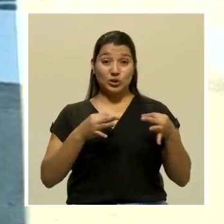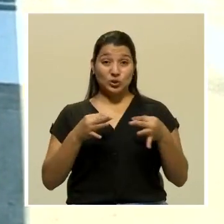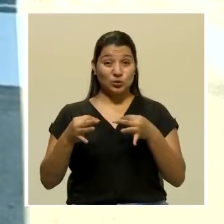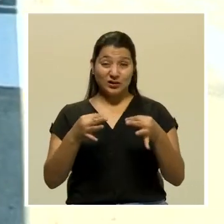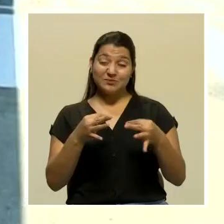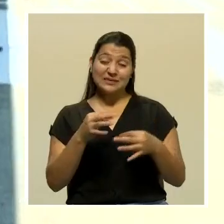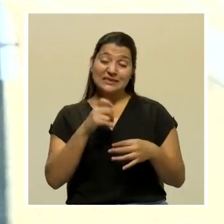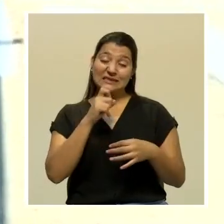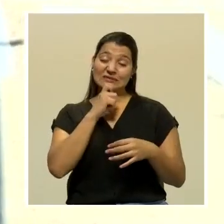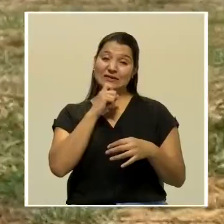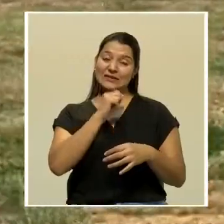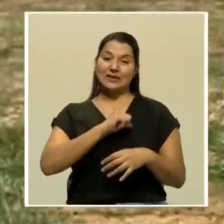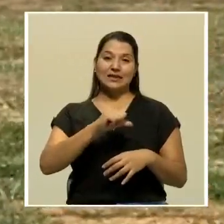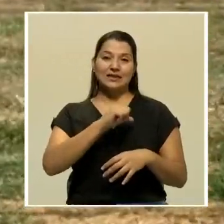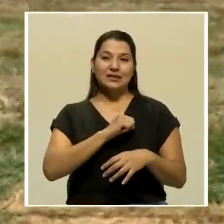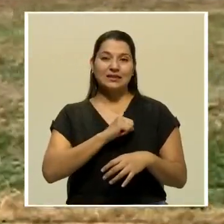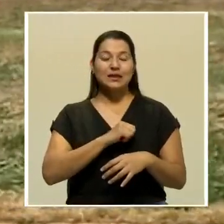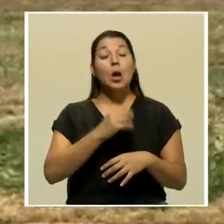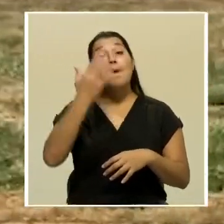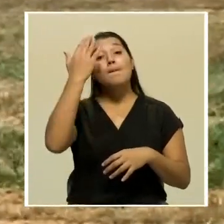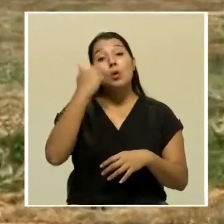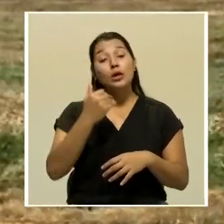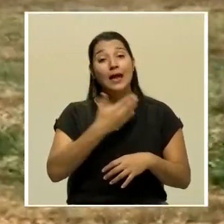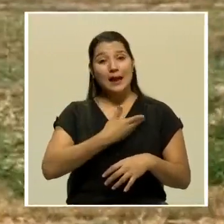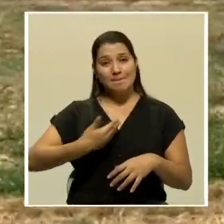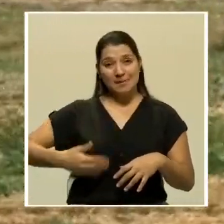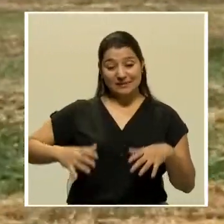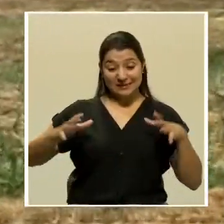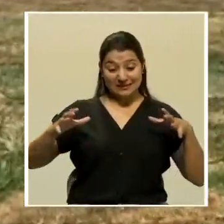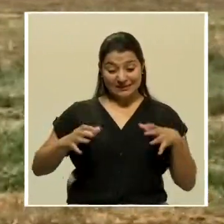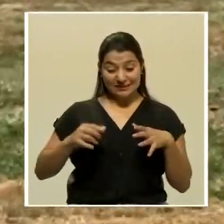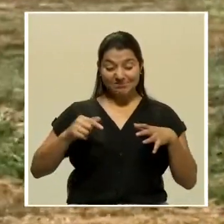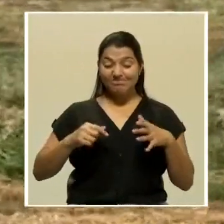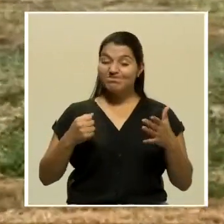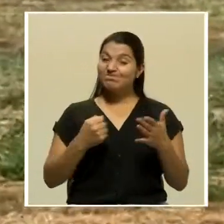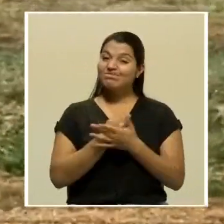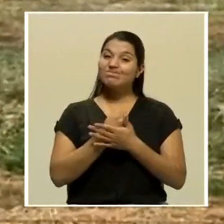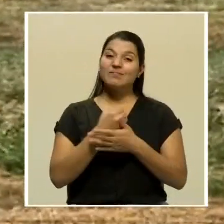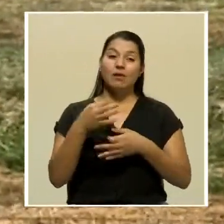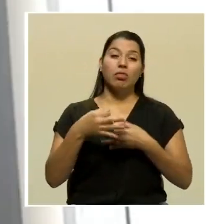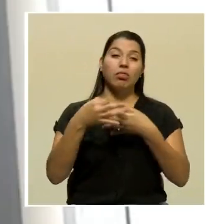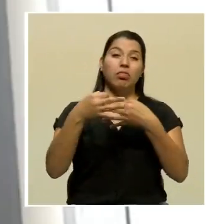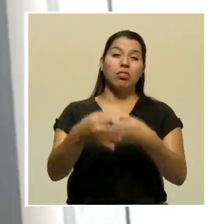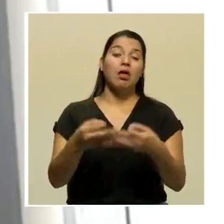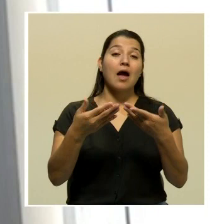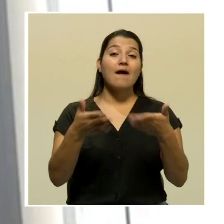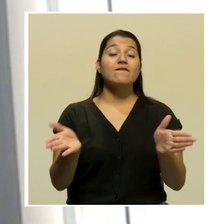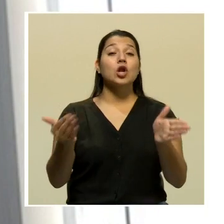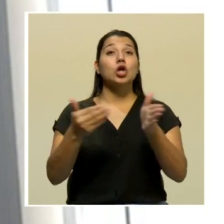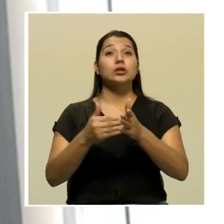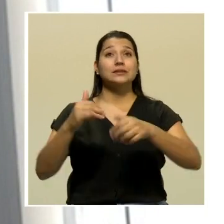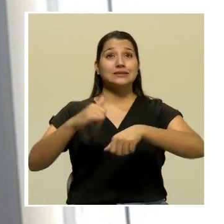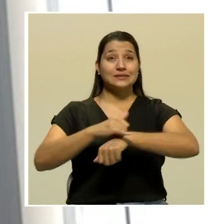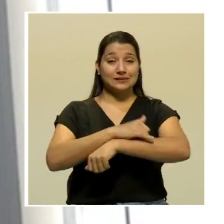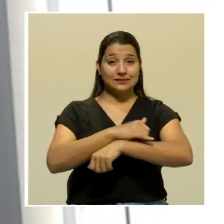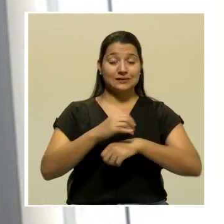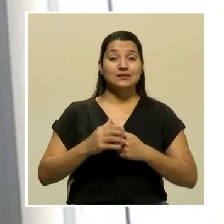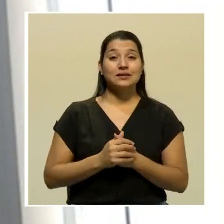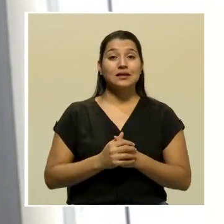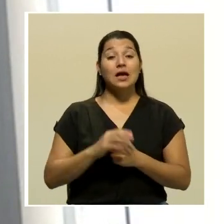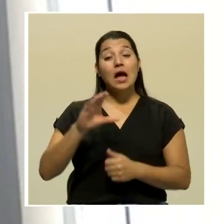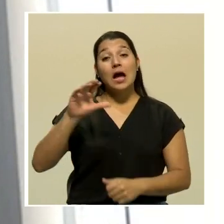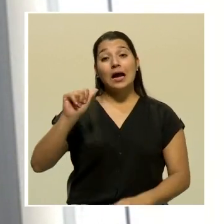poco distinta, pues el presidente de la Cámara lamenta un retraso en la apertura de aeropuertos. La Cámara Nacional de Turismo,